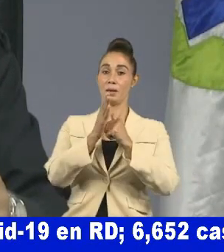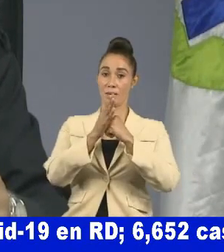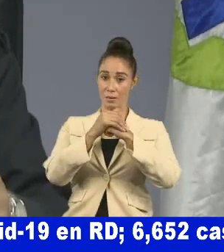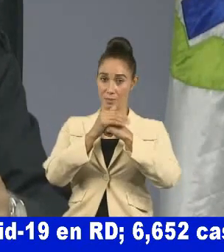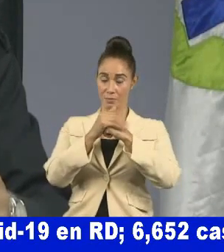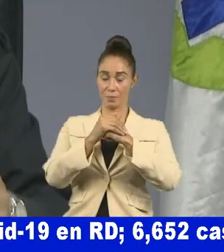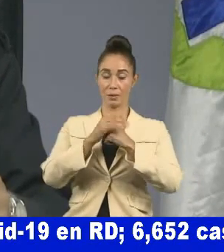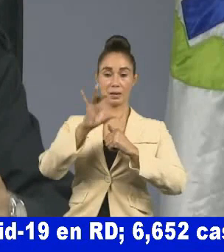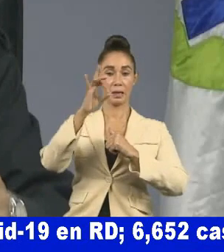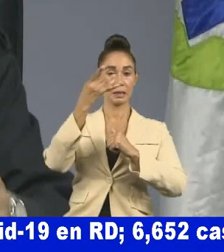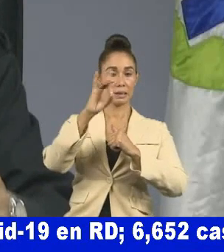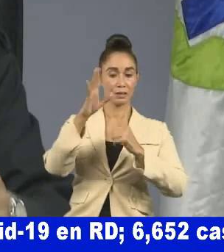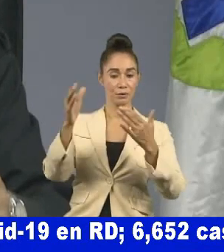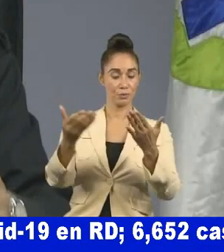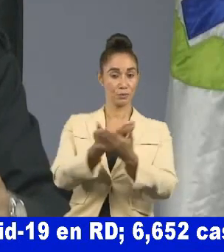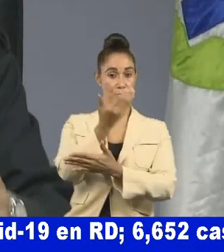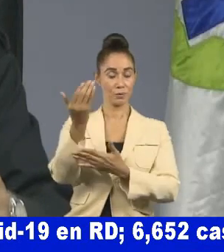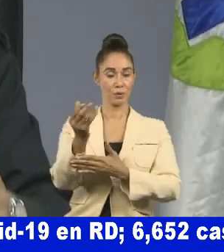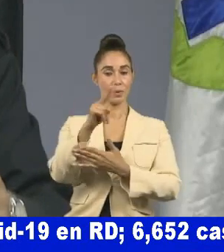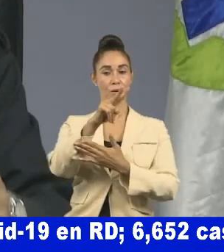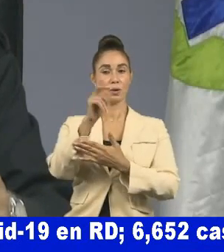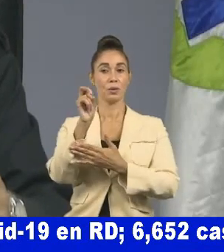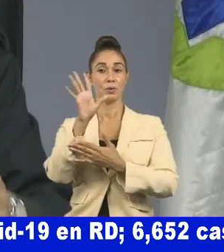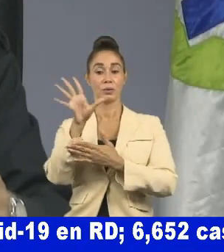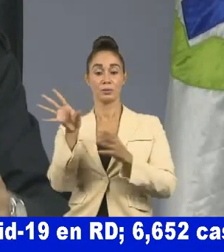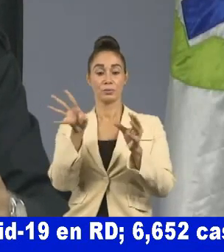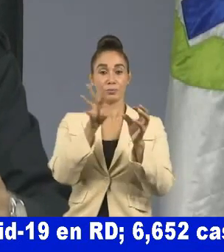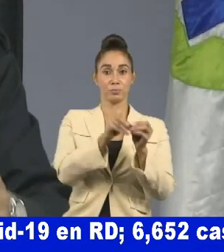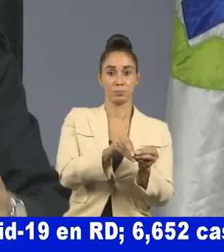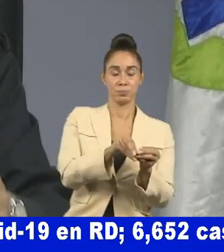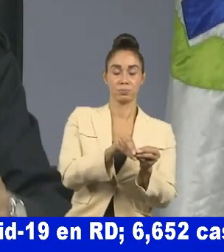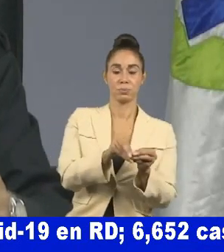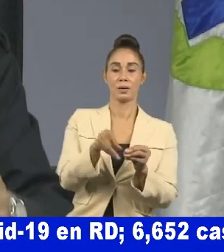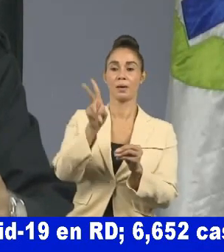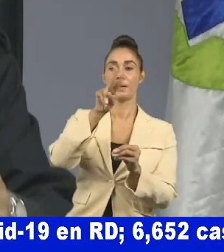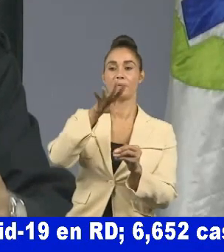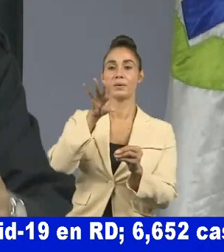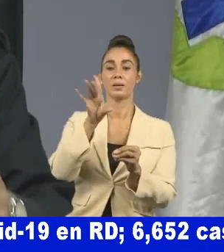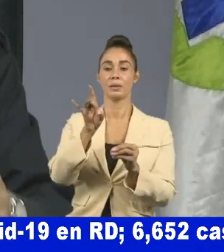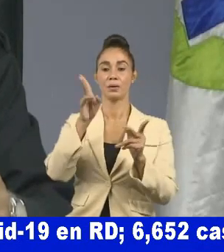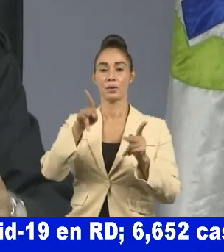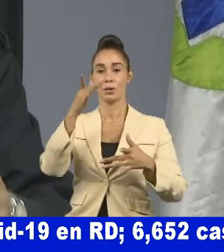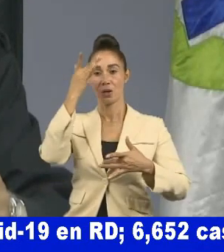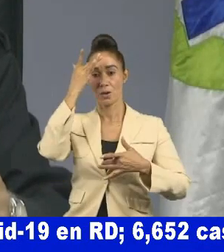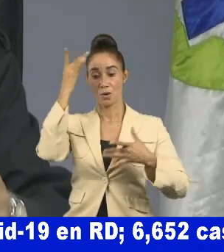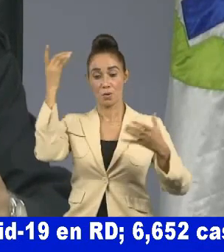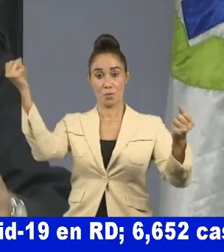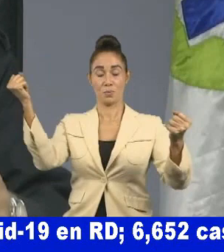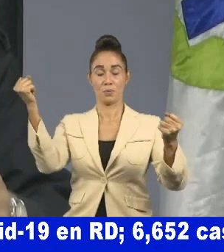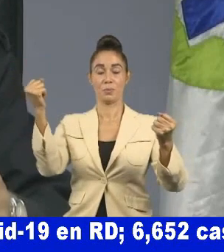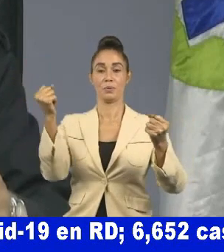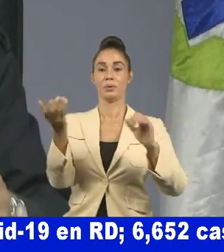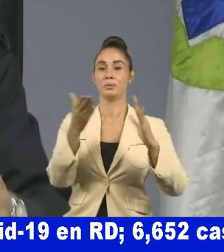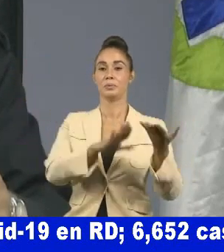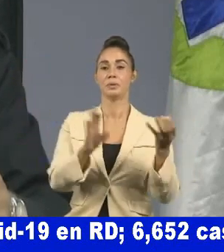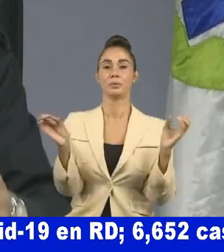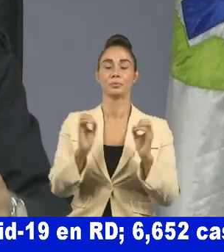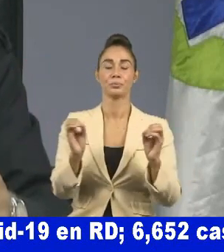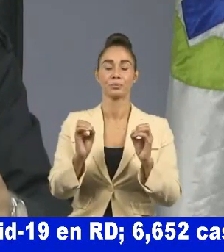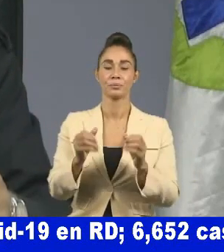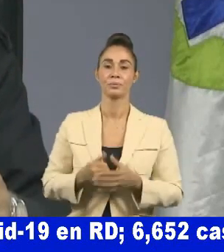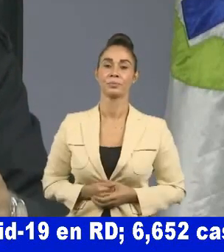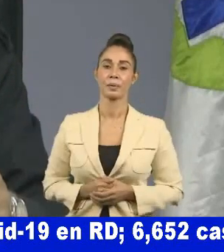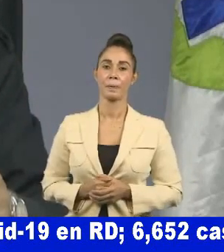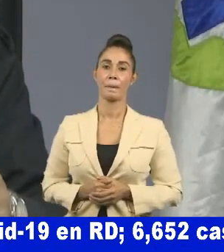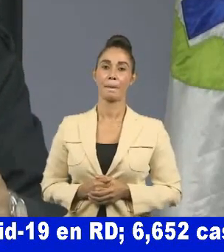casos nuevos 205 acumulados 28 recuperados 0 fallecimiento